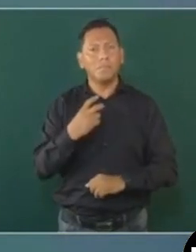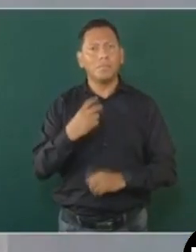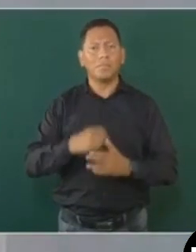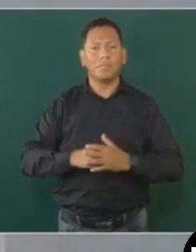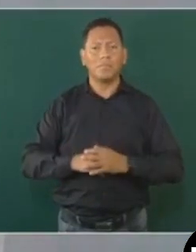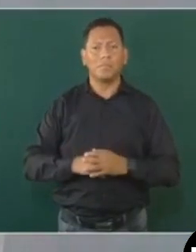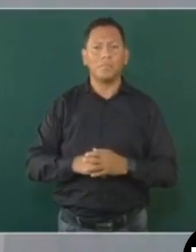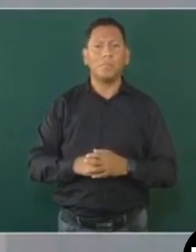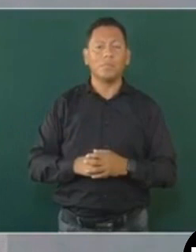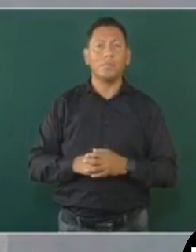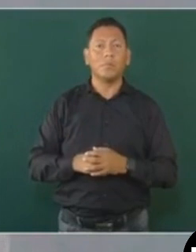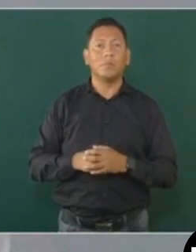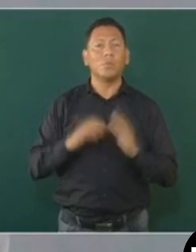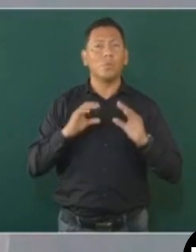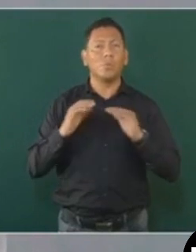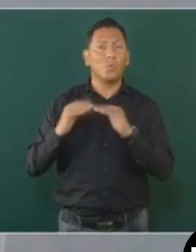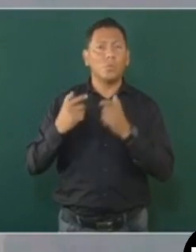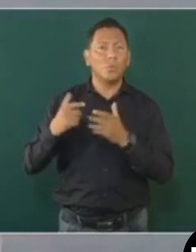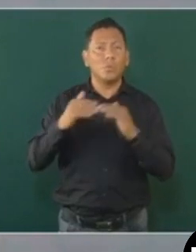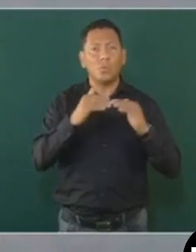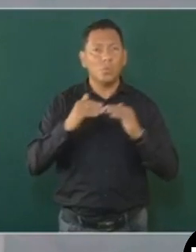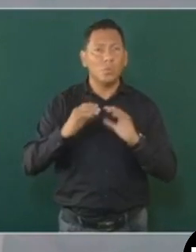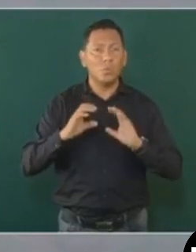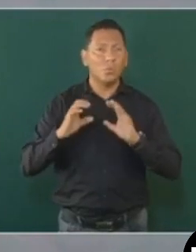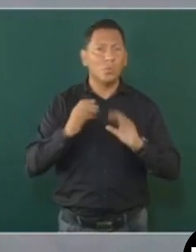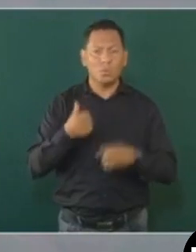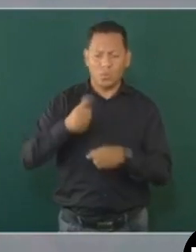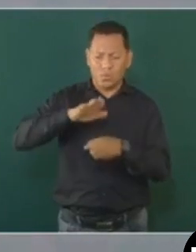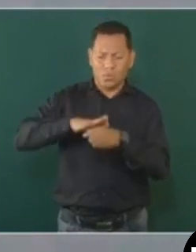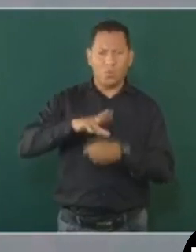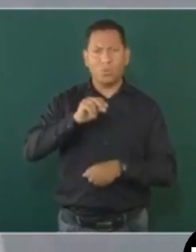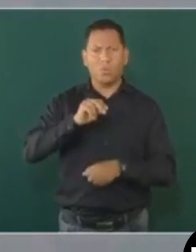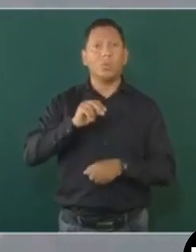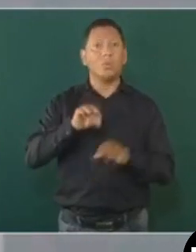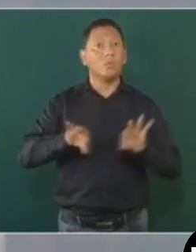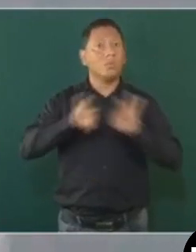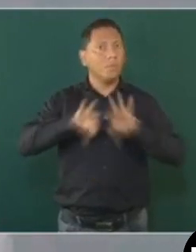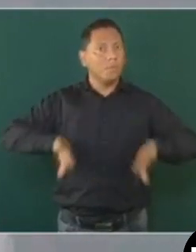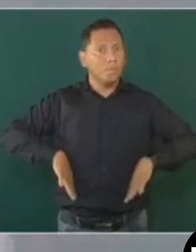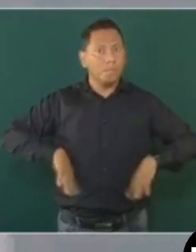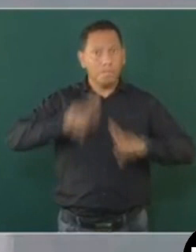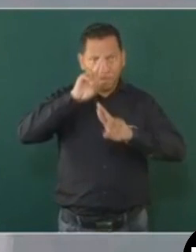La austeridad no es un asunto administrativo, es un asunto de principios.